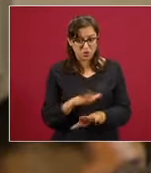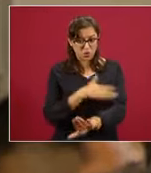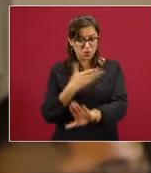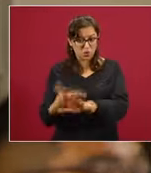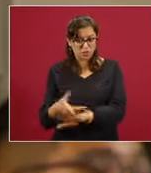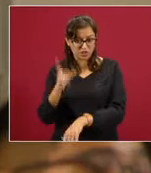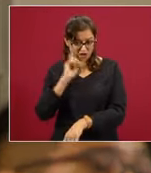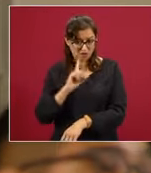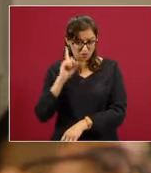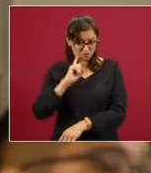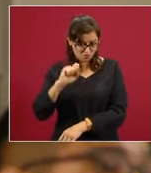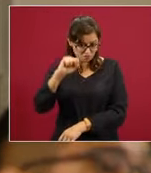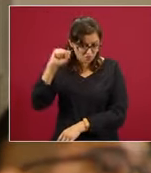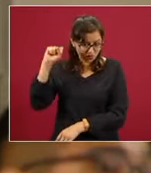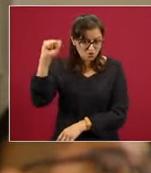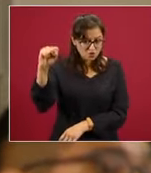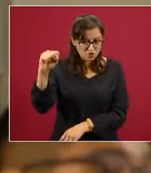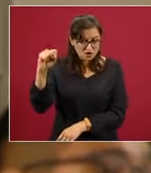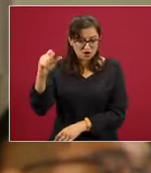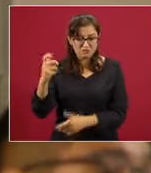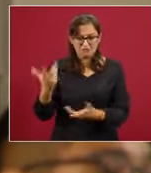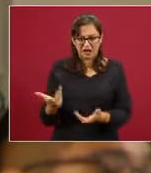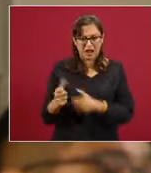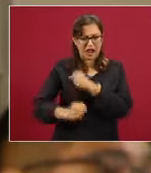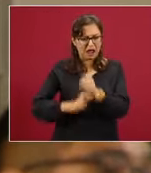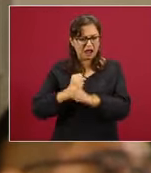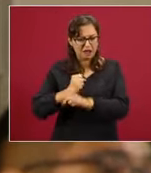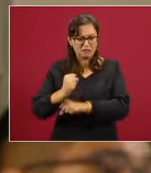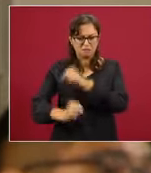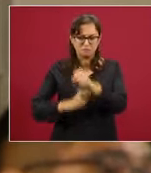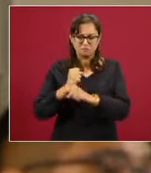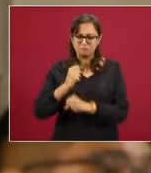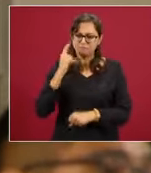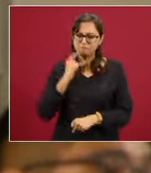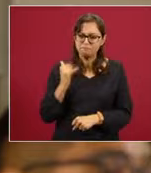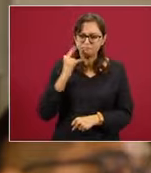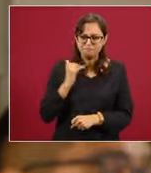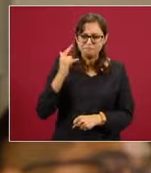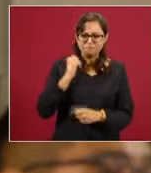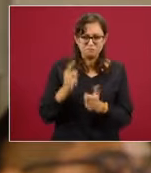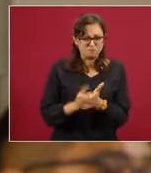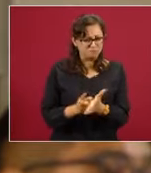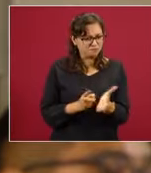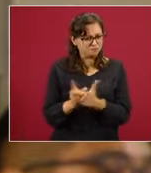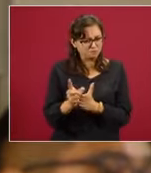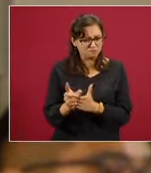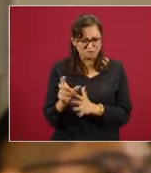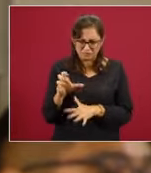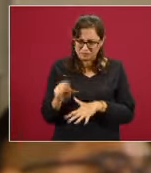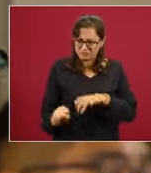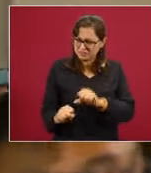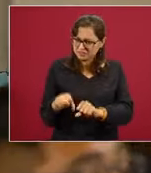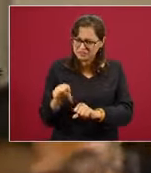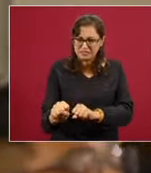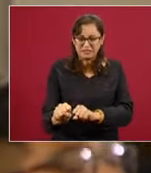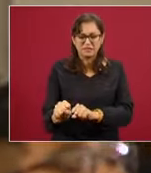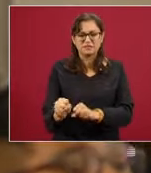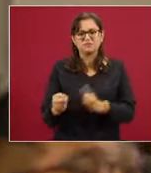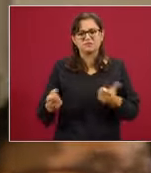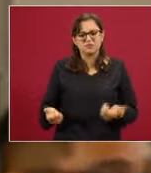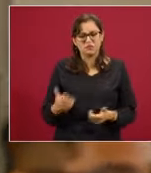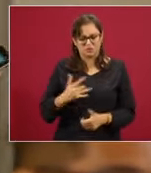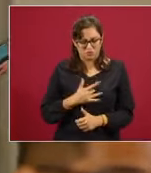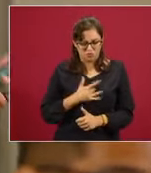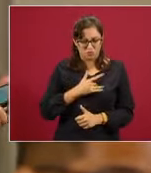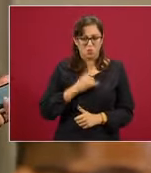que por años se ha tratado de mantener, se ha tratado de buscar derechos y este tipo de situaciones de lo que le comentaba, que es sentir a una